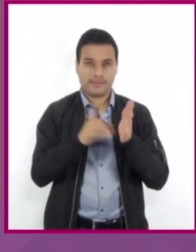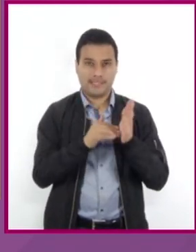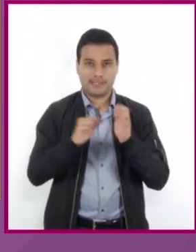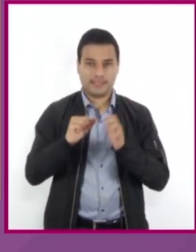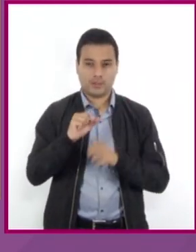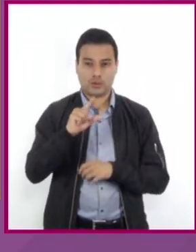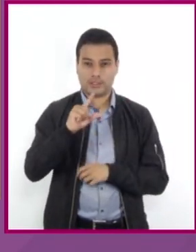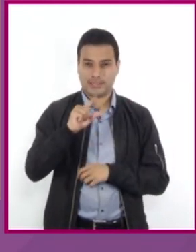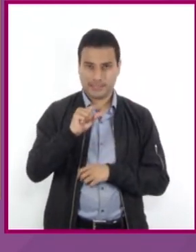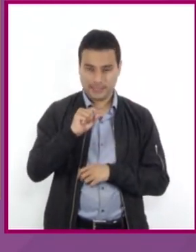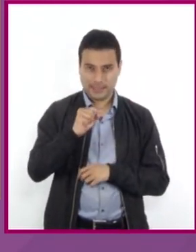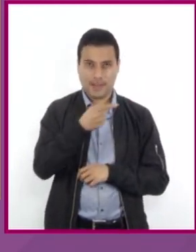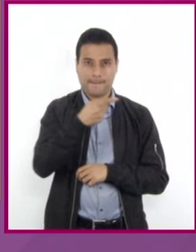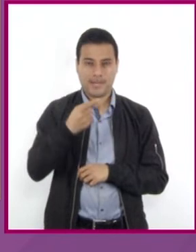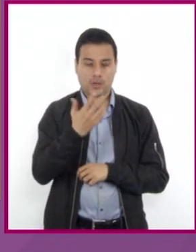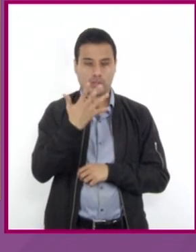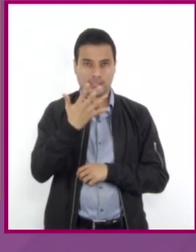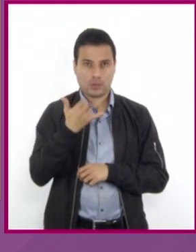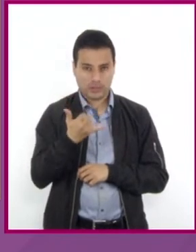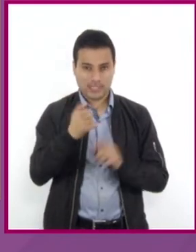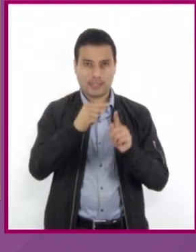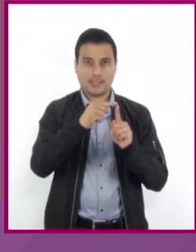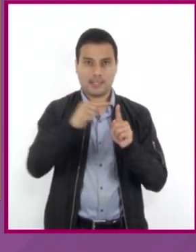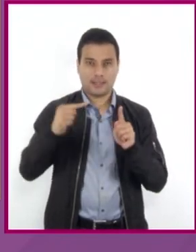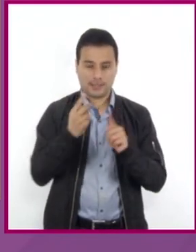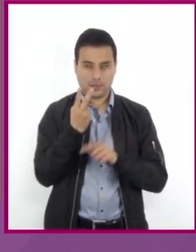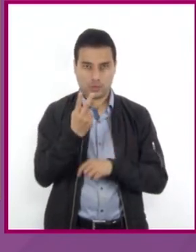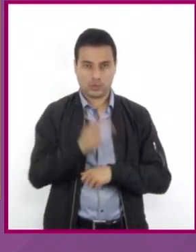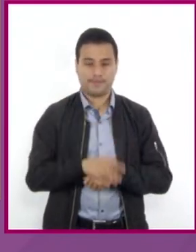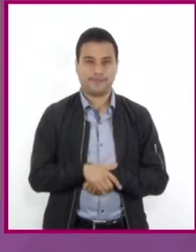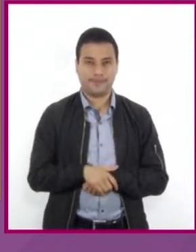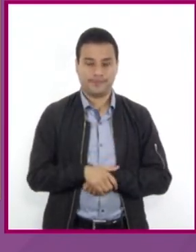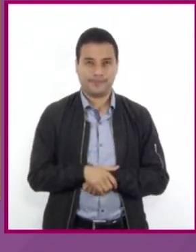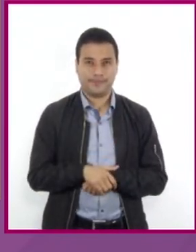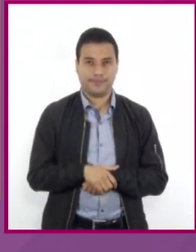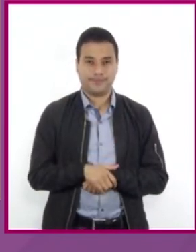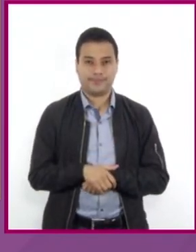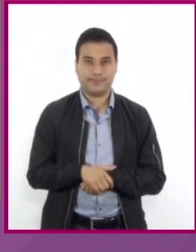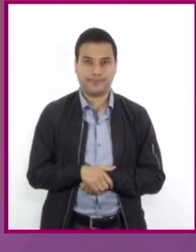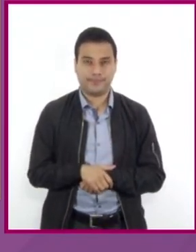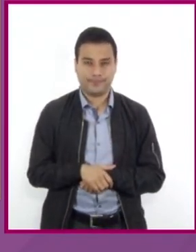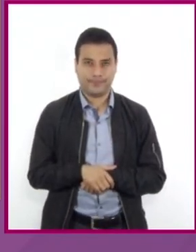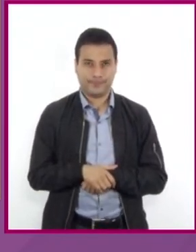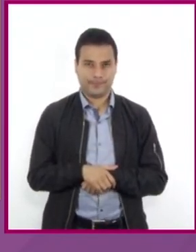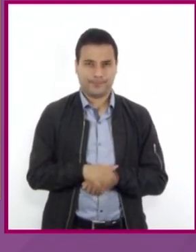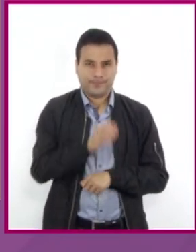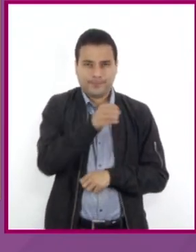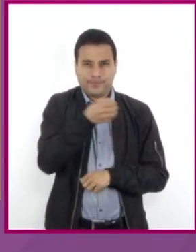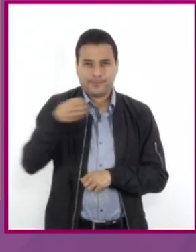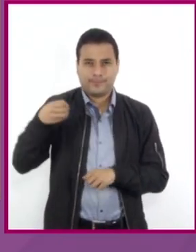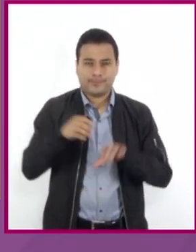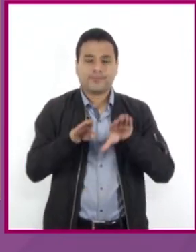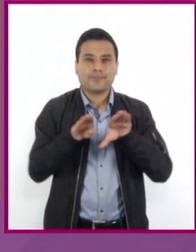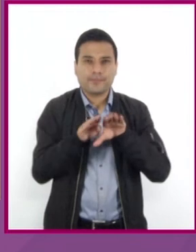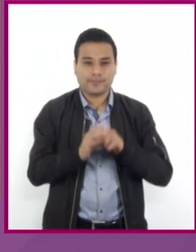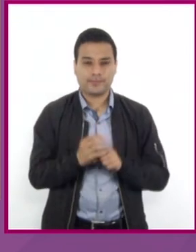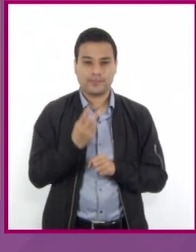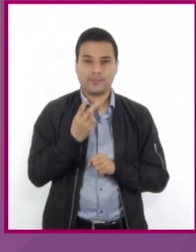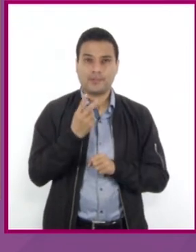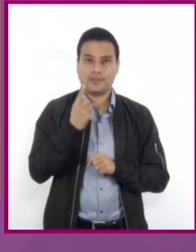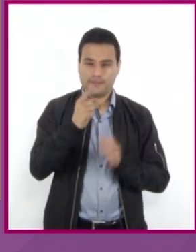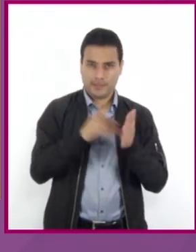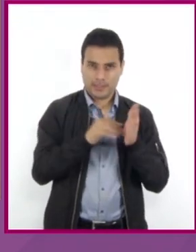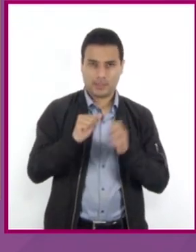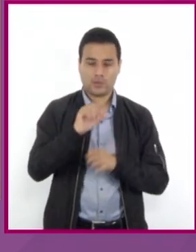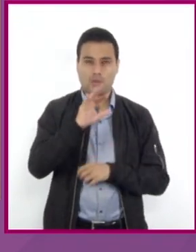menos 5Y todo dividido entre 2 quedando de la siguiente forma 1640